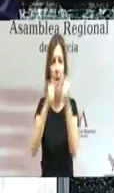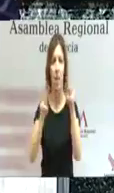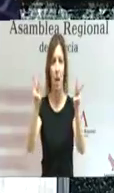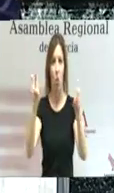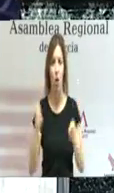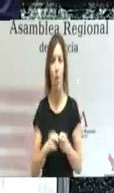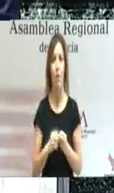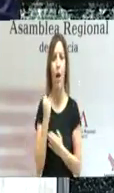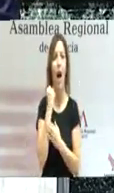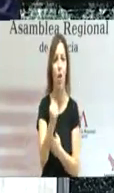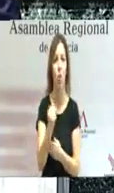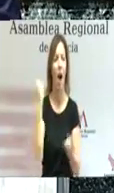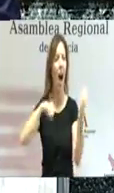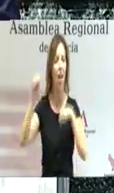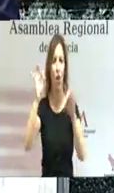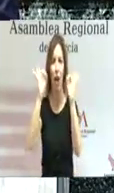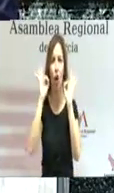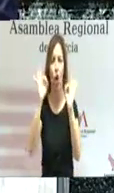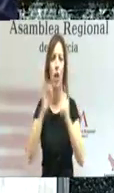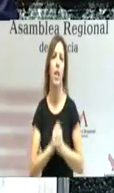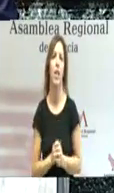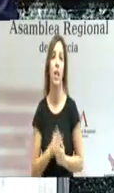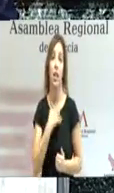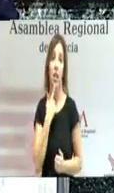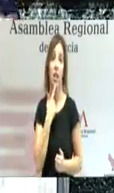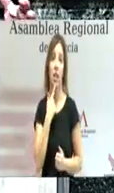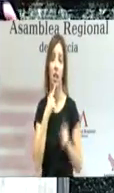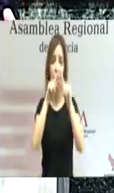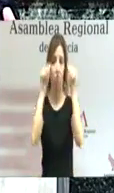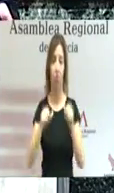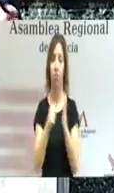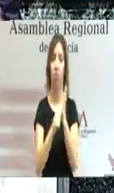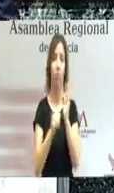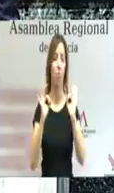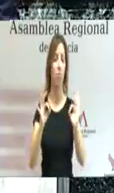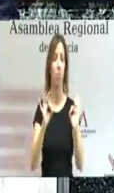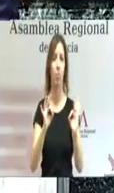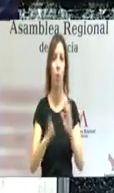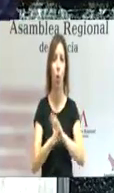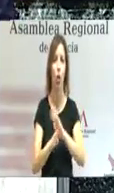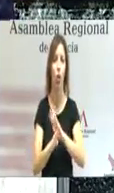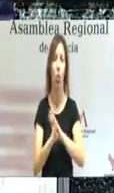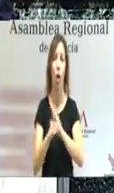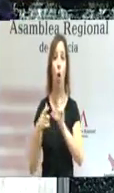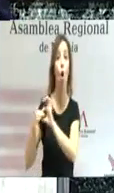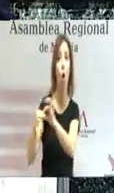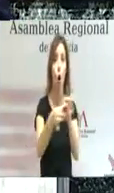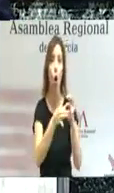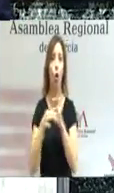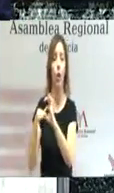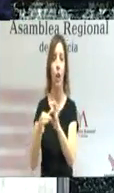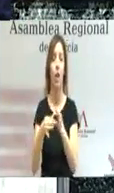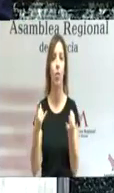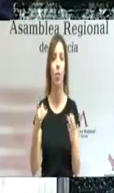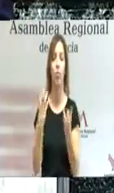ayudas, acciones concretas, supone un marco de actuación estable, continuado y coordinado que cuenta